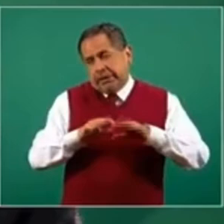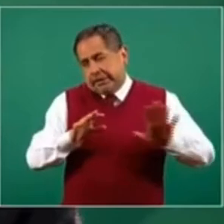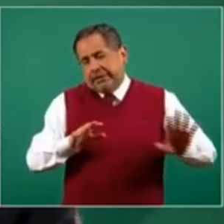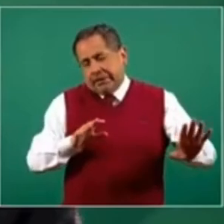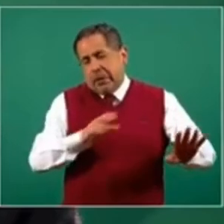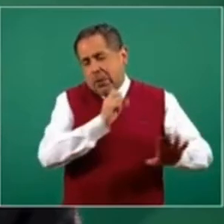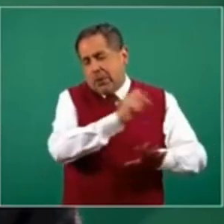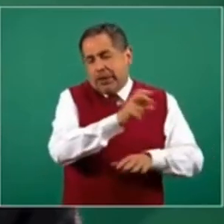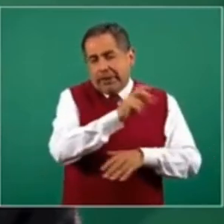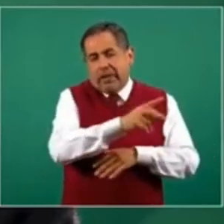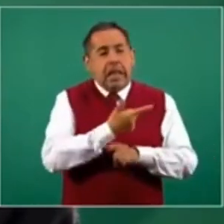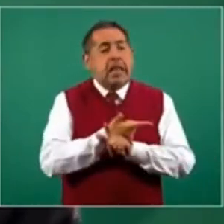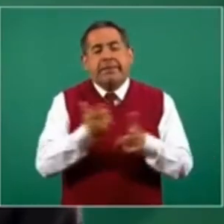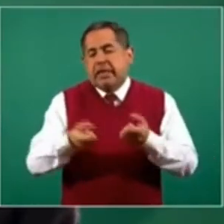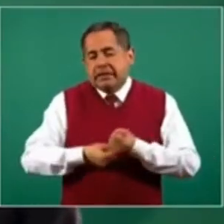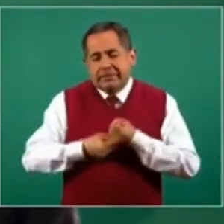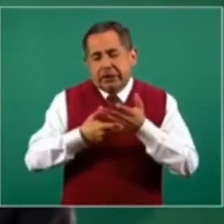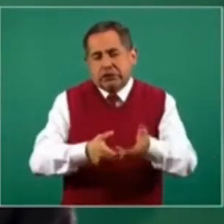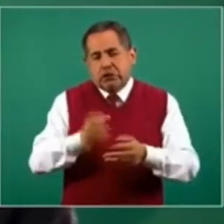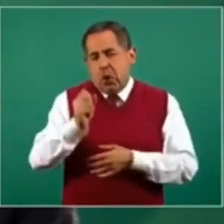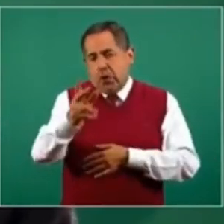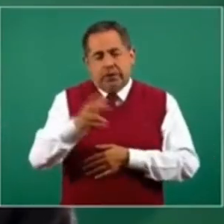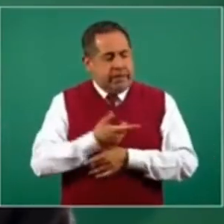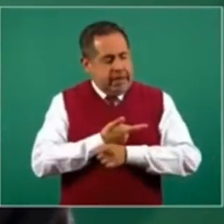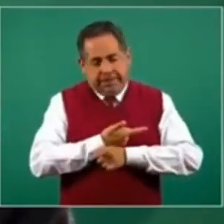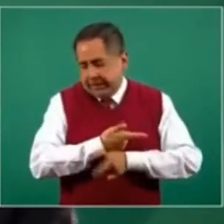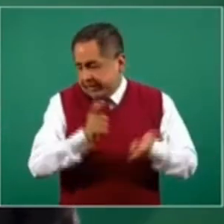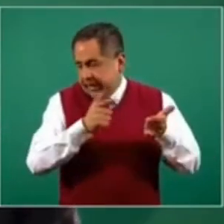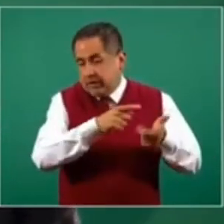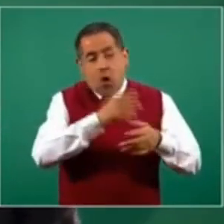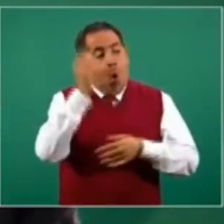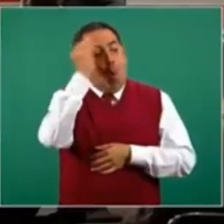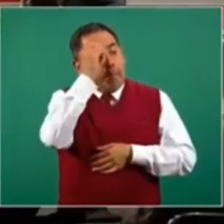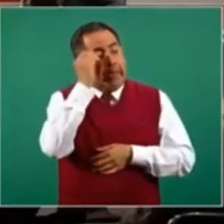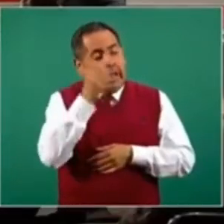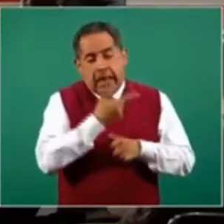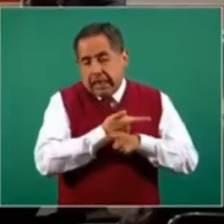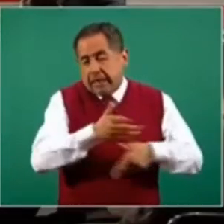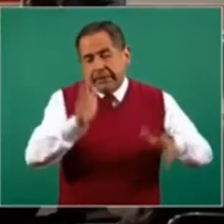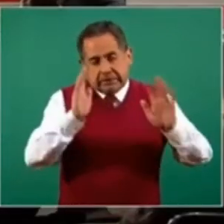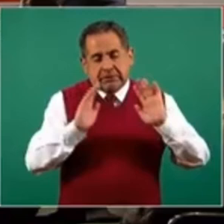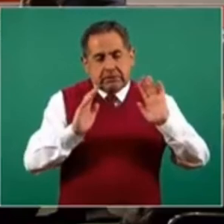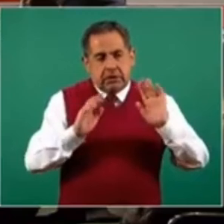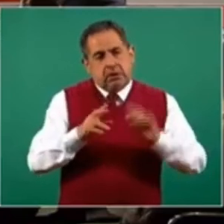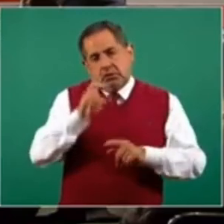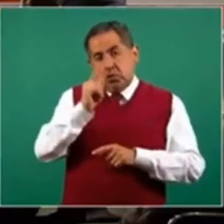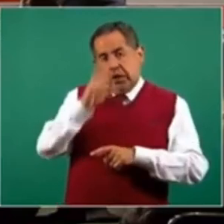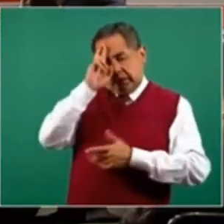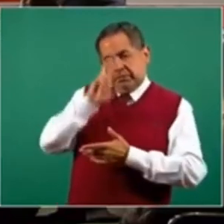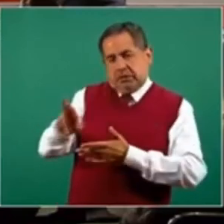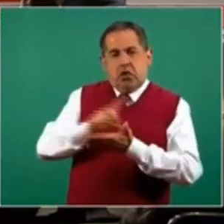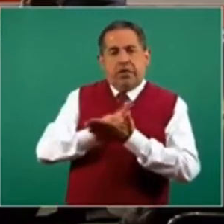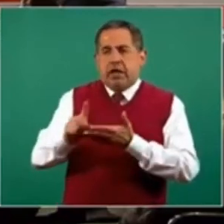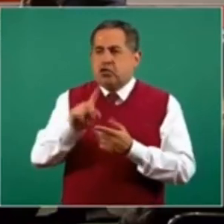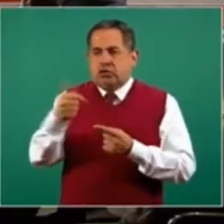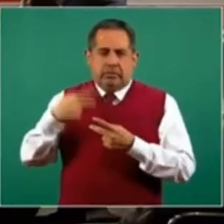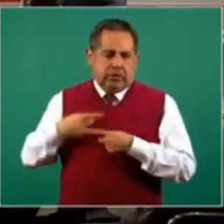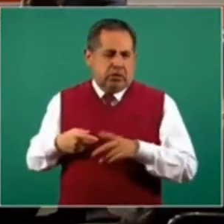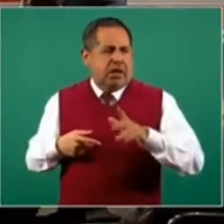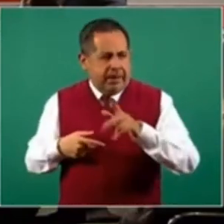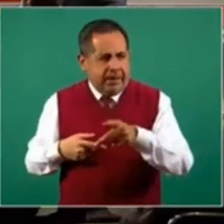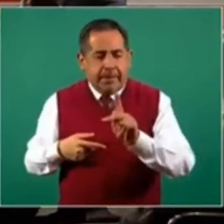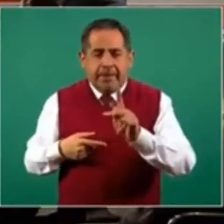una enorme libertad de expresión, libertad absoluta de expresión, desde luego respetando los derechos de las terceras personas,